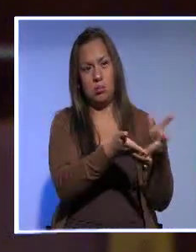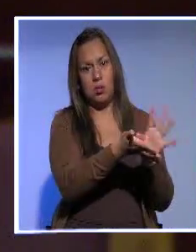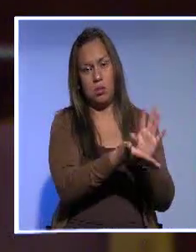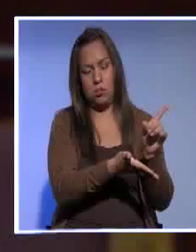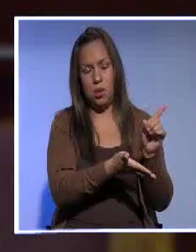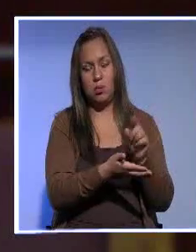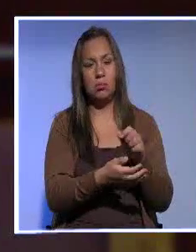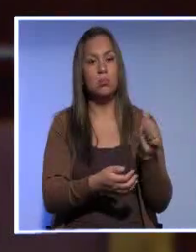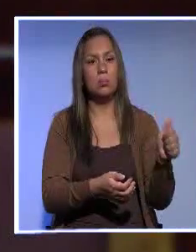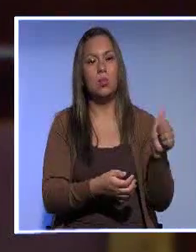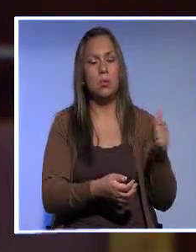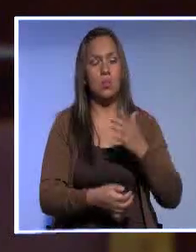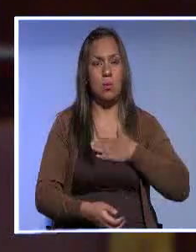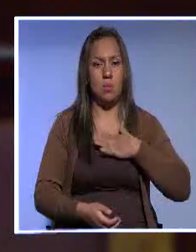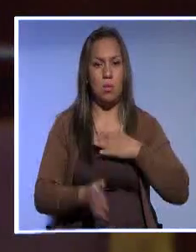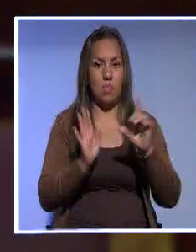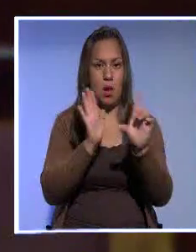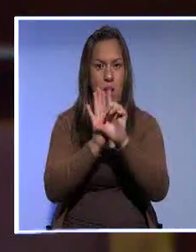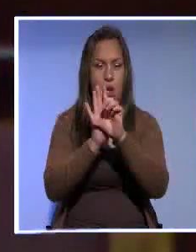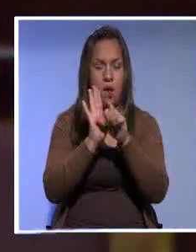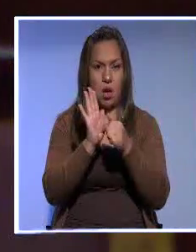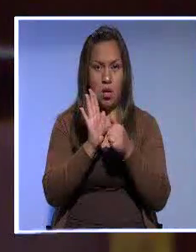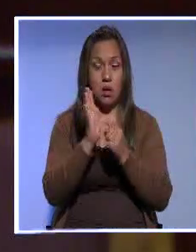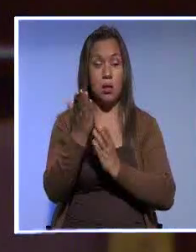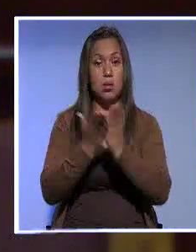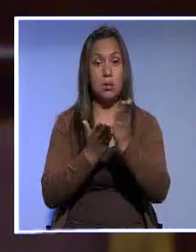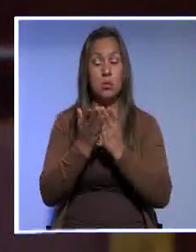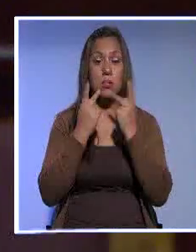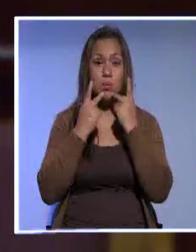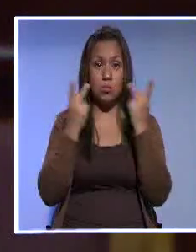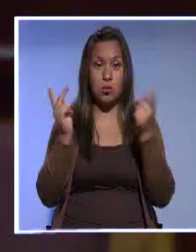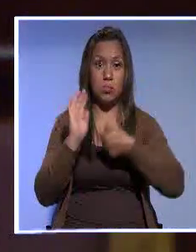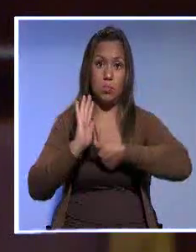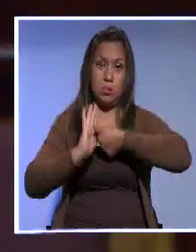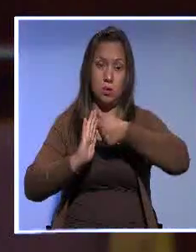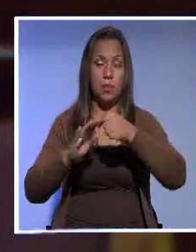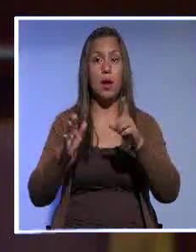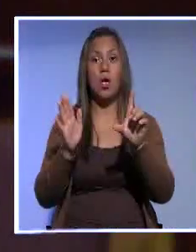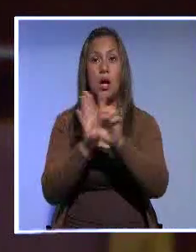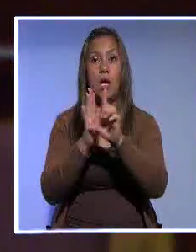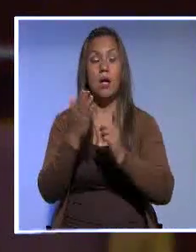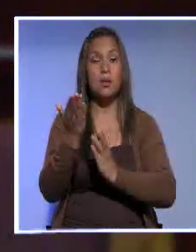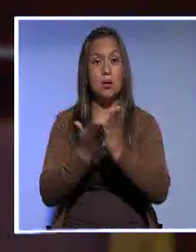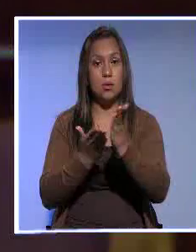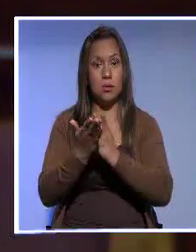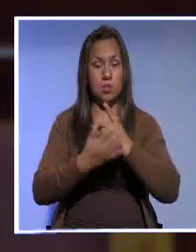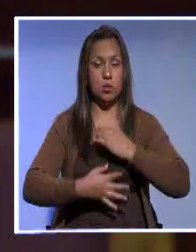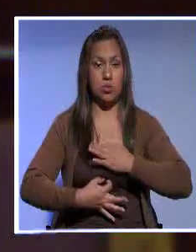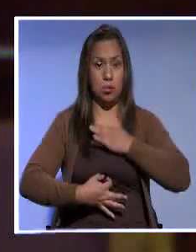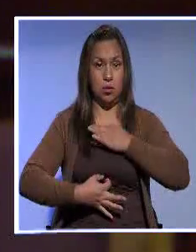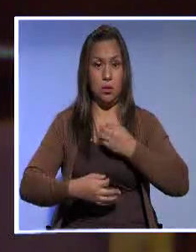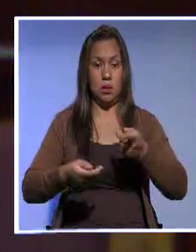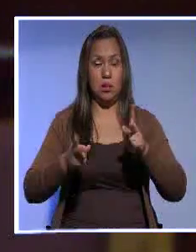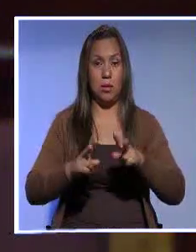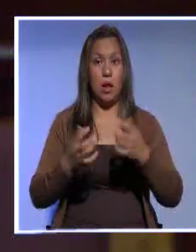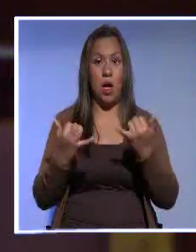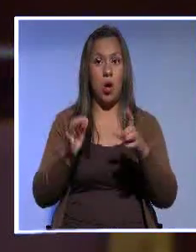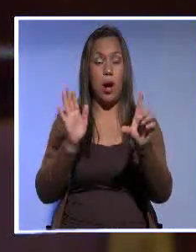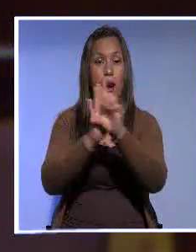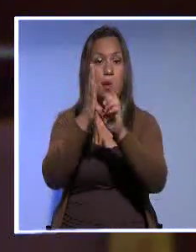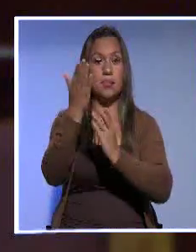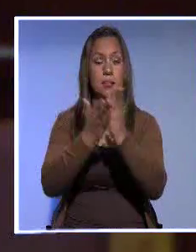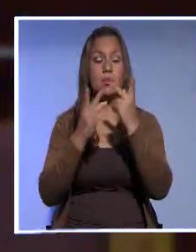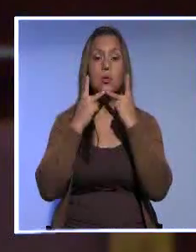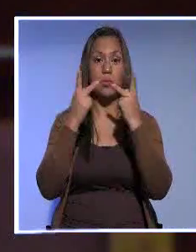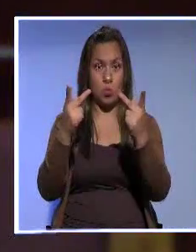tenía su propia ley, ¿no cierto? En el sector público, ministerios, con la ley de servicio civil y carrera administrativa, antes, hoy ley de servicio público.